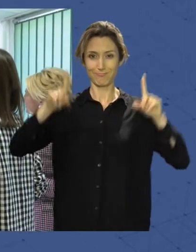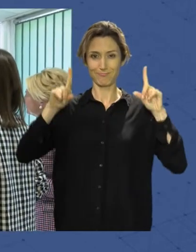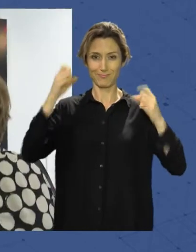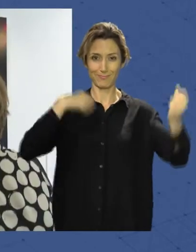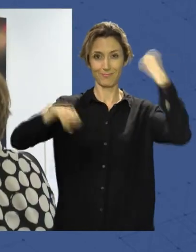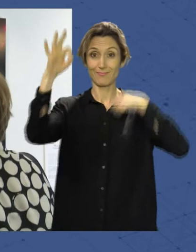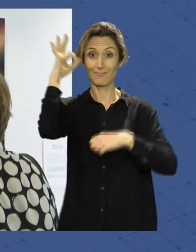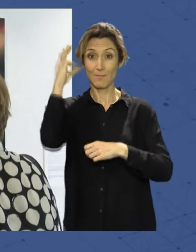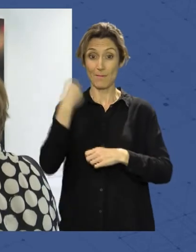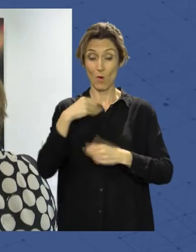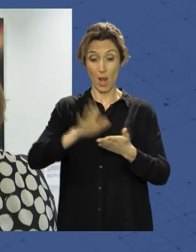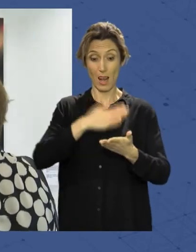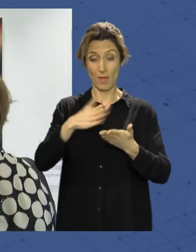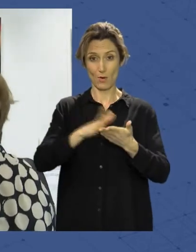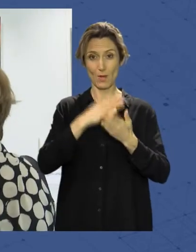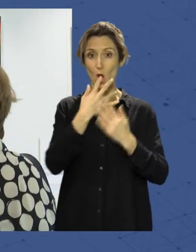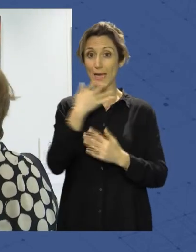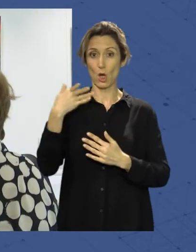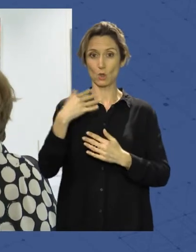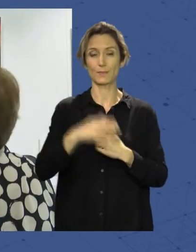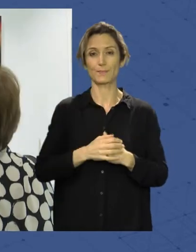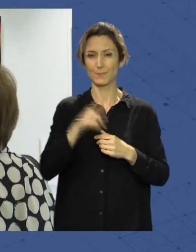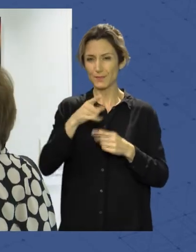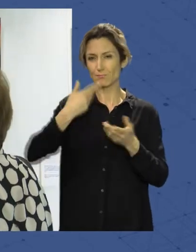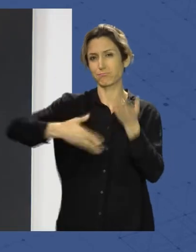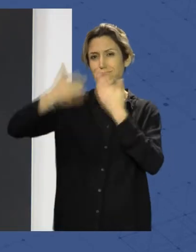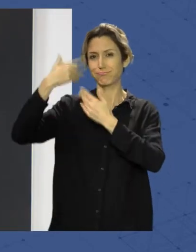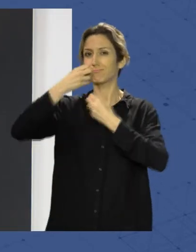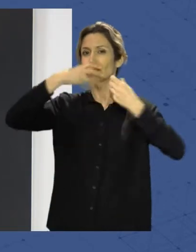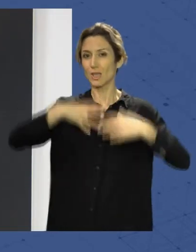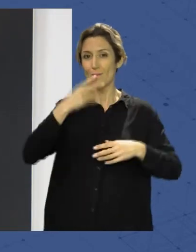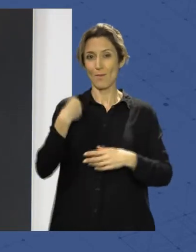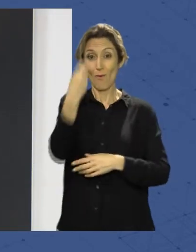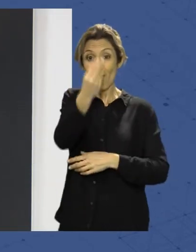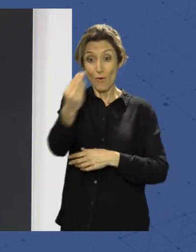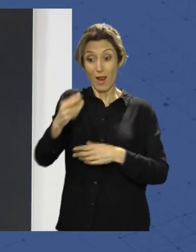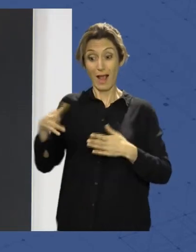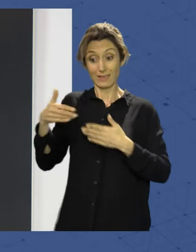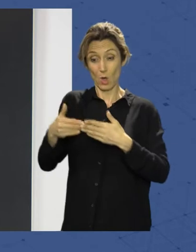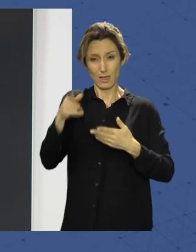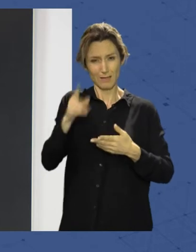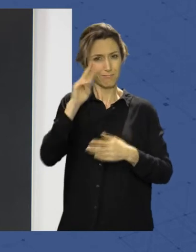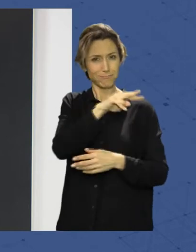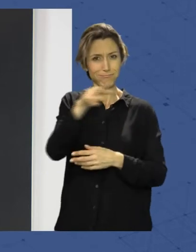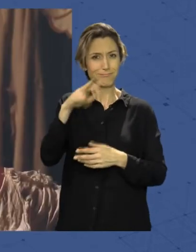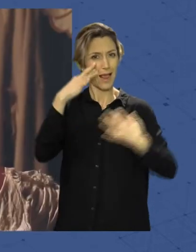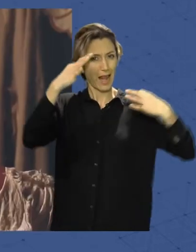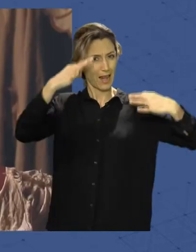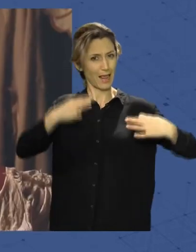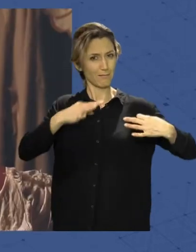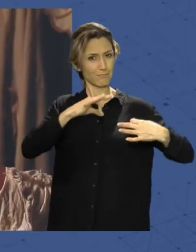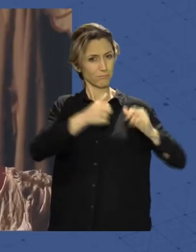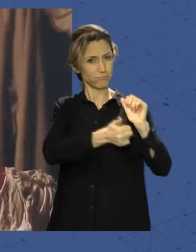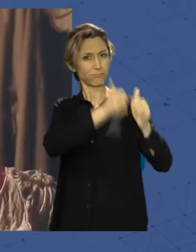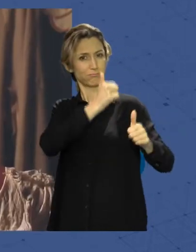Cervantes, pero imágenes anacrónicas que trasladan a estas figuras hasta nuestros días, dándoles una imagen real, manteniendo